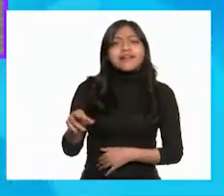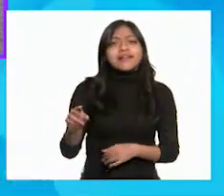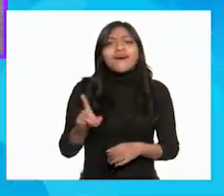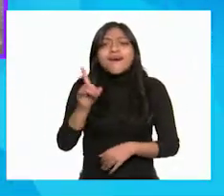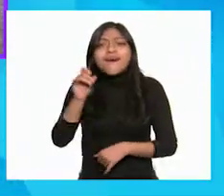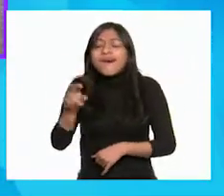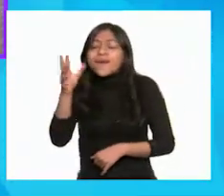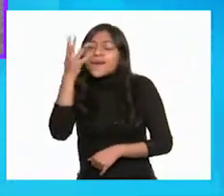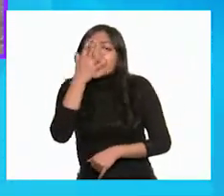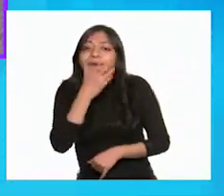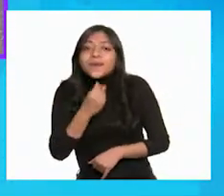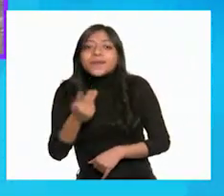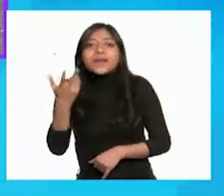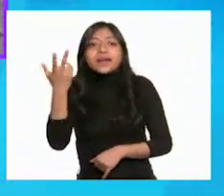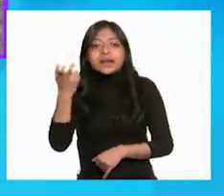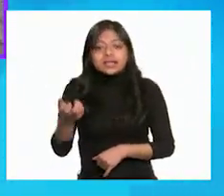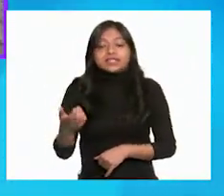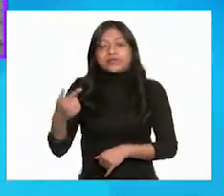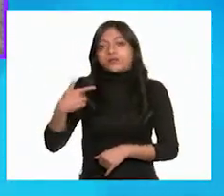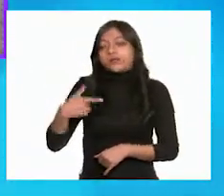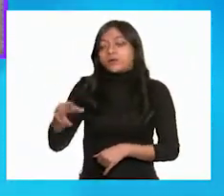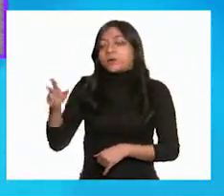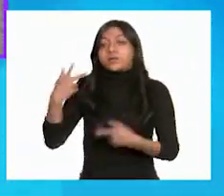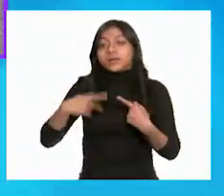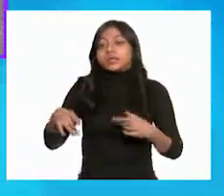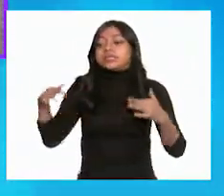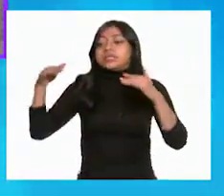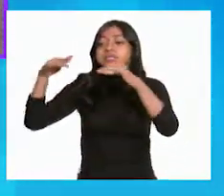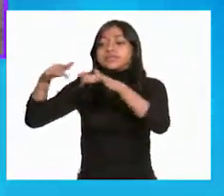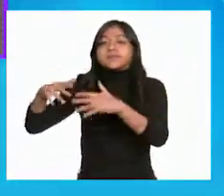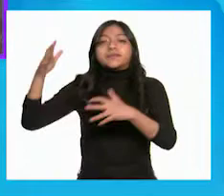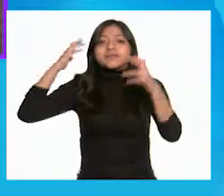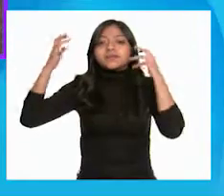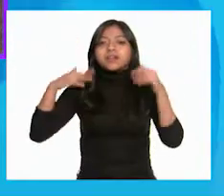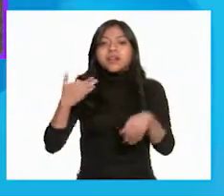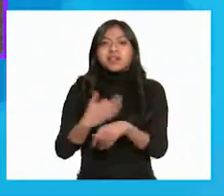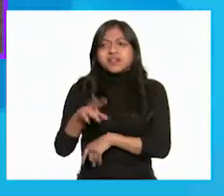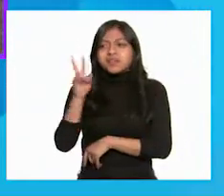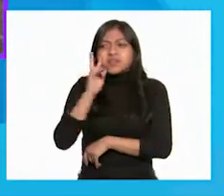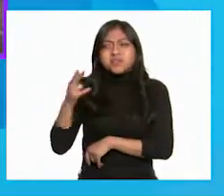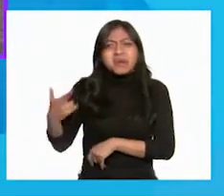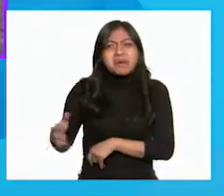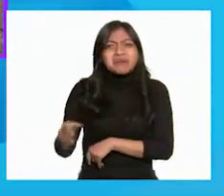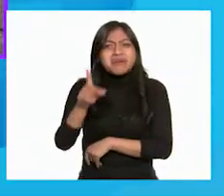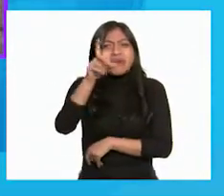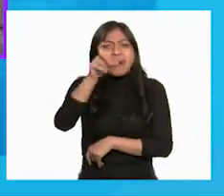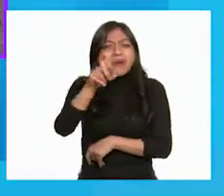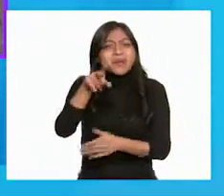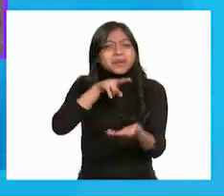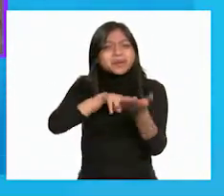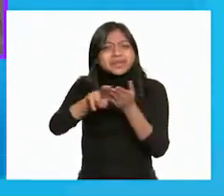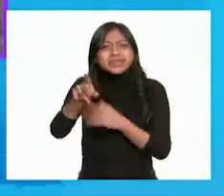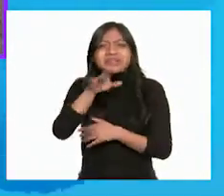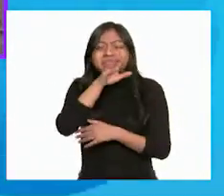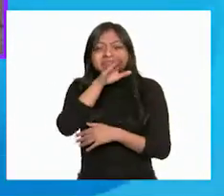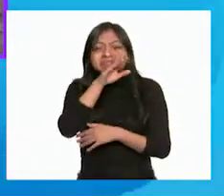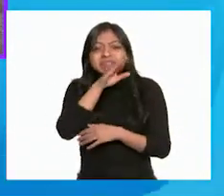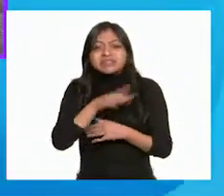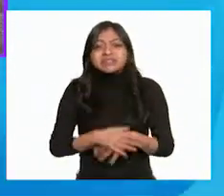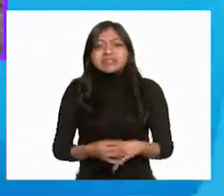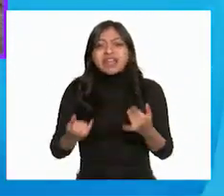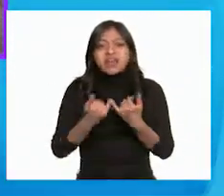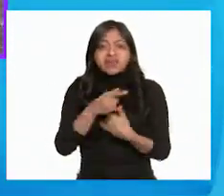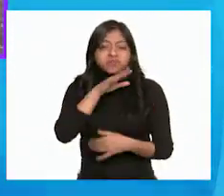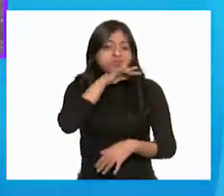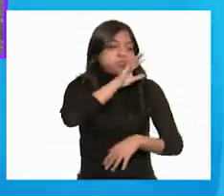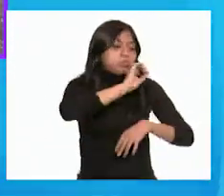ahí se bañaba y ahora yo observo un río de color negro y ya hay mucha